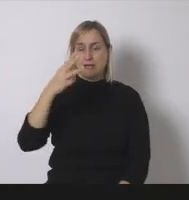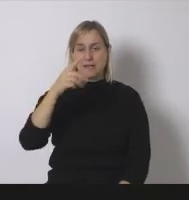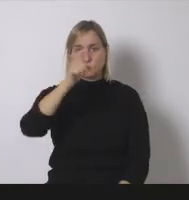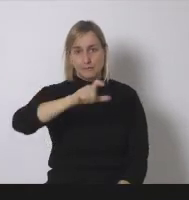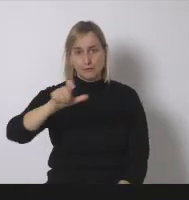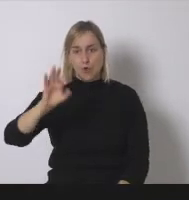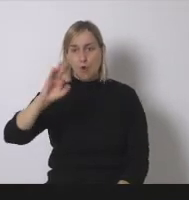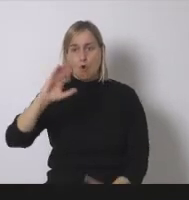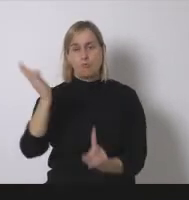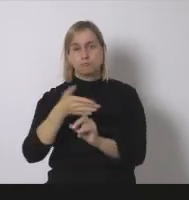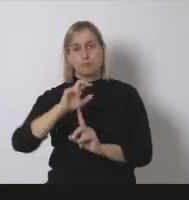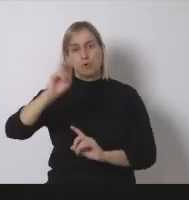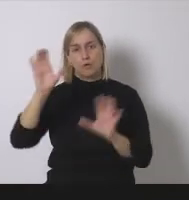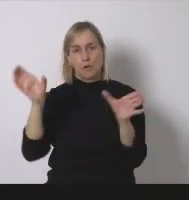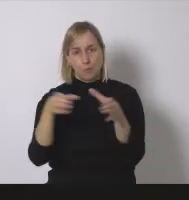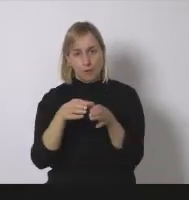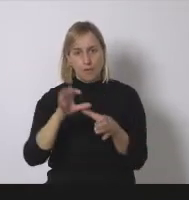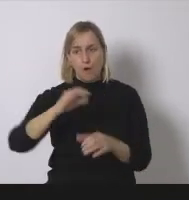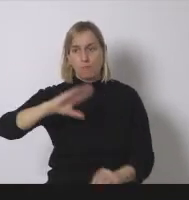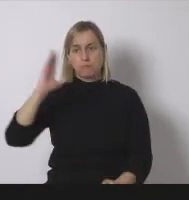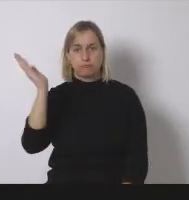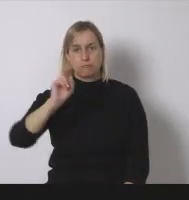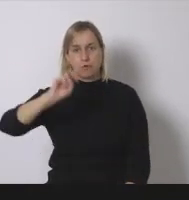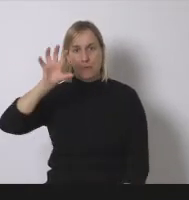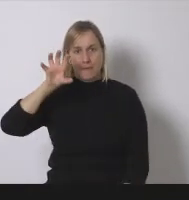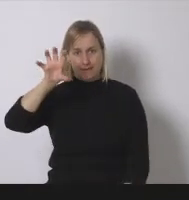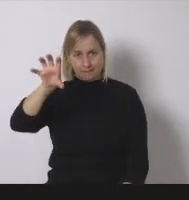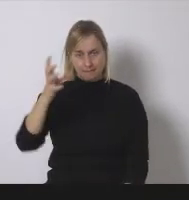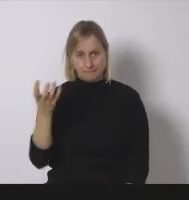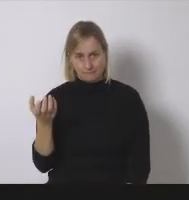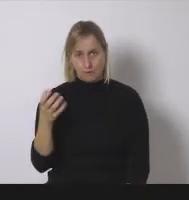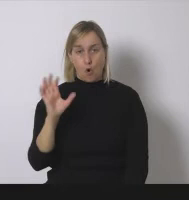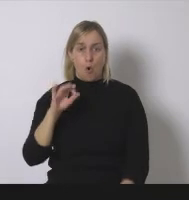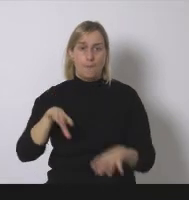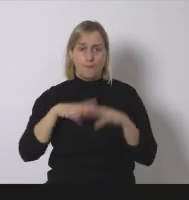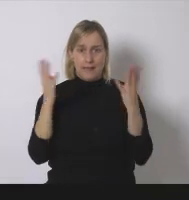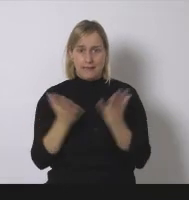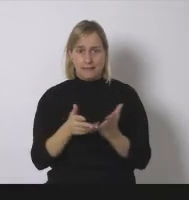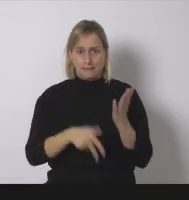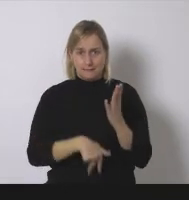terceros países al nuestro planeta y a las personas que llegaran en un futuro